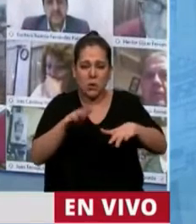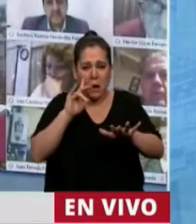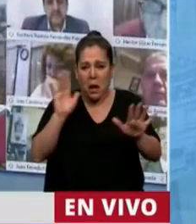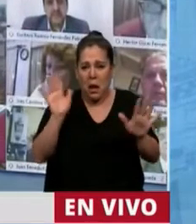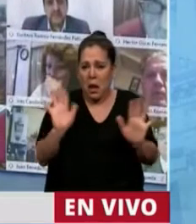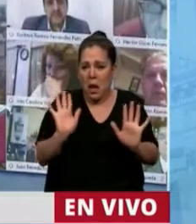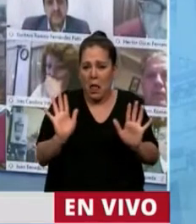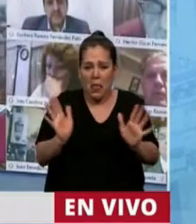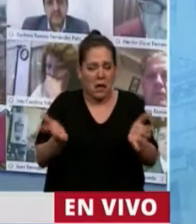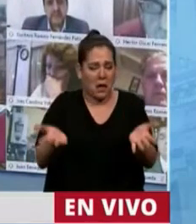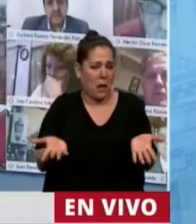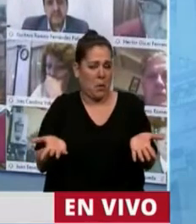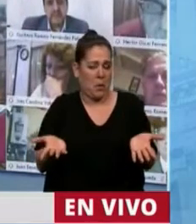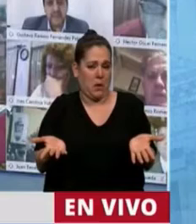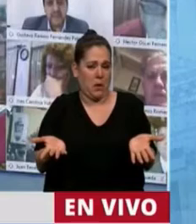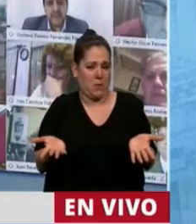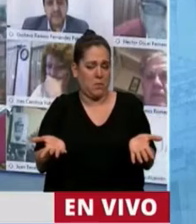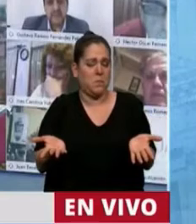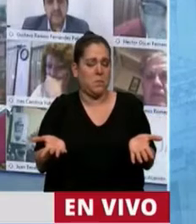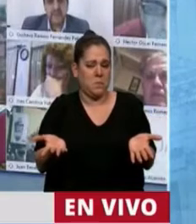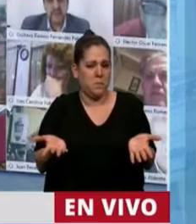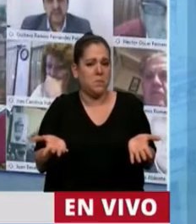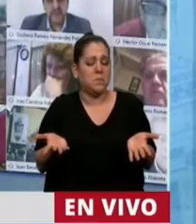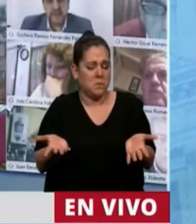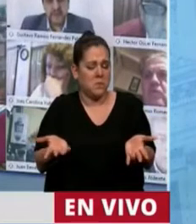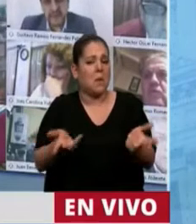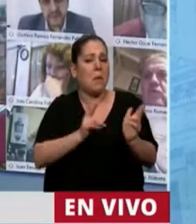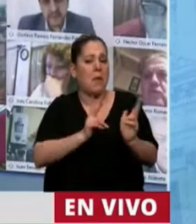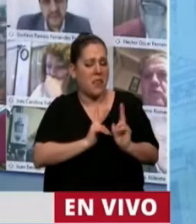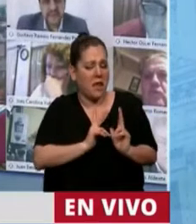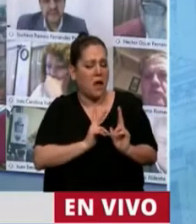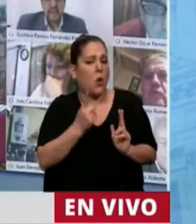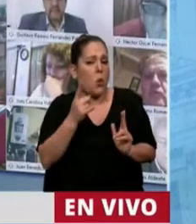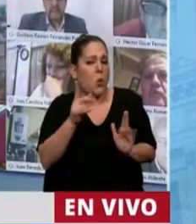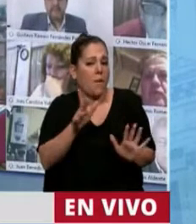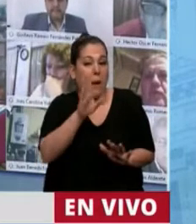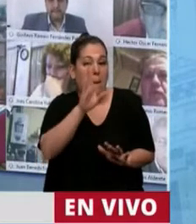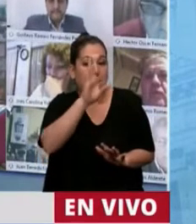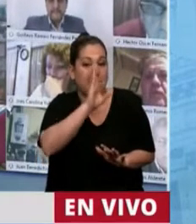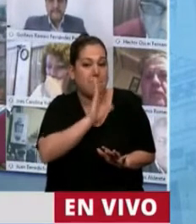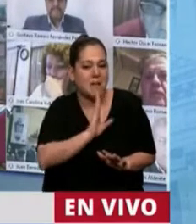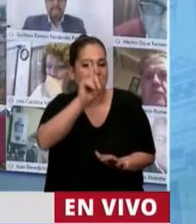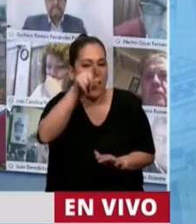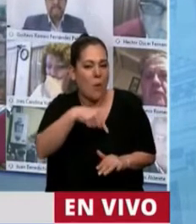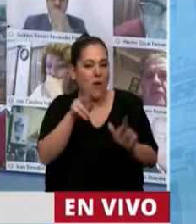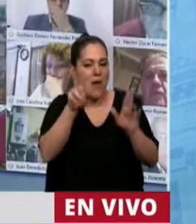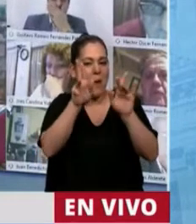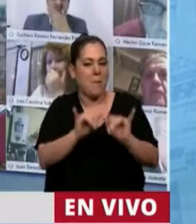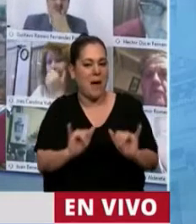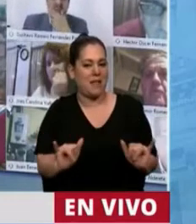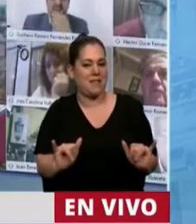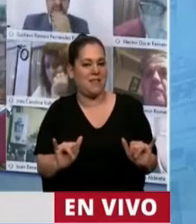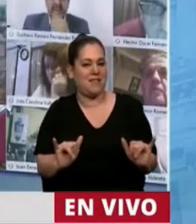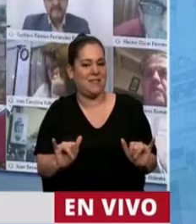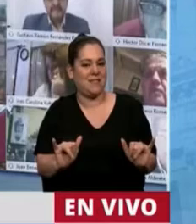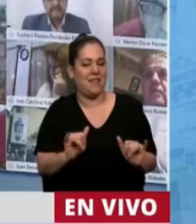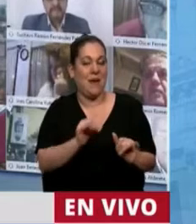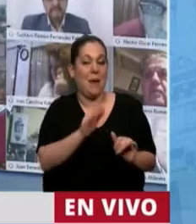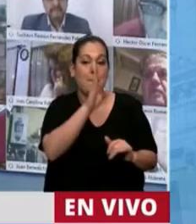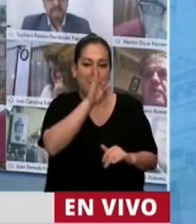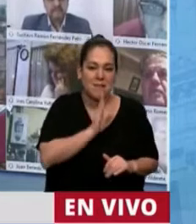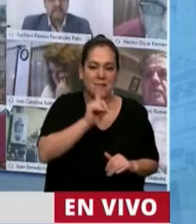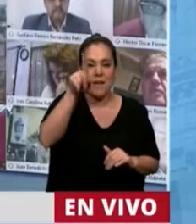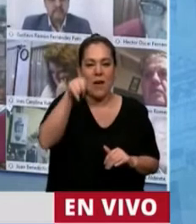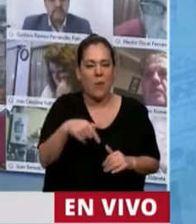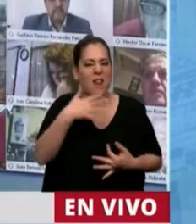es variable y es en función del precio de combustible, de gasoil, ¿no? De manera que no hay que estarlo actualizando